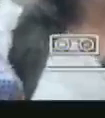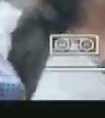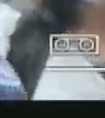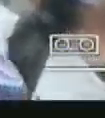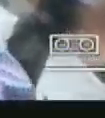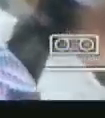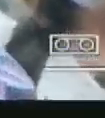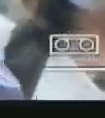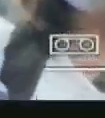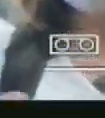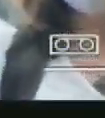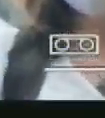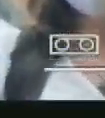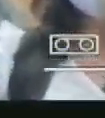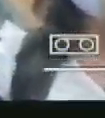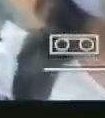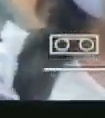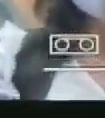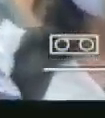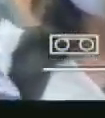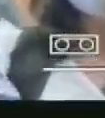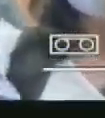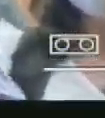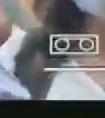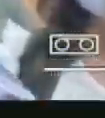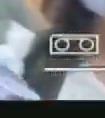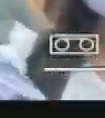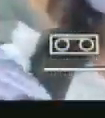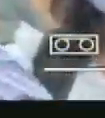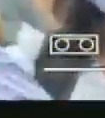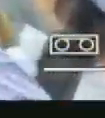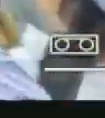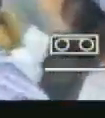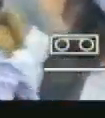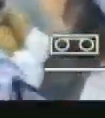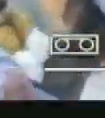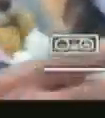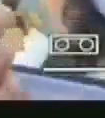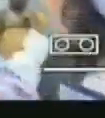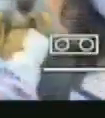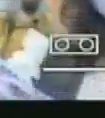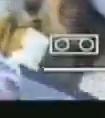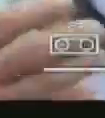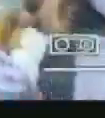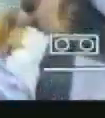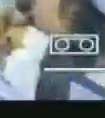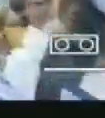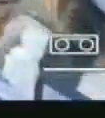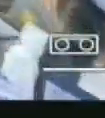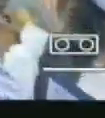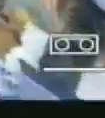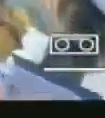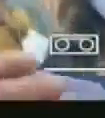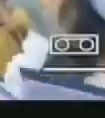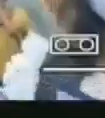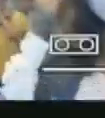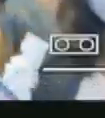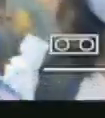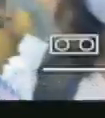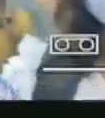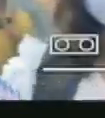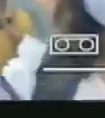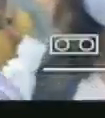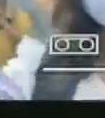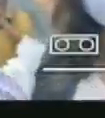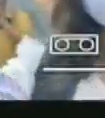reflexión que dice el arte en la calle como el sol sale para todos porque lo disfruta todo el mundo para nosotros